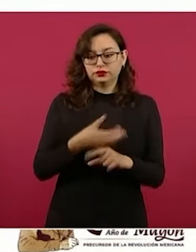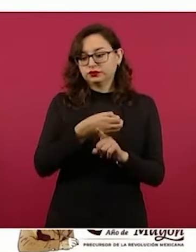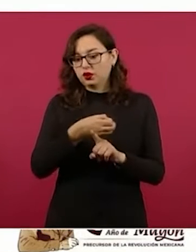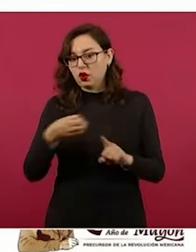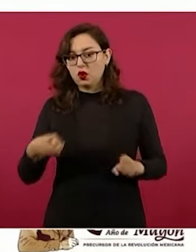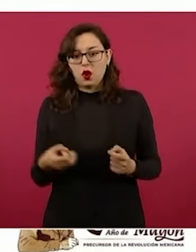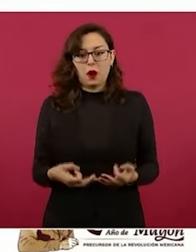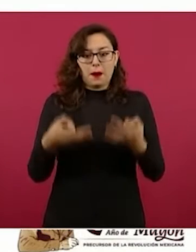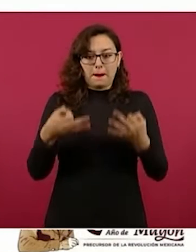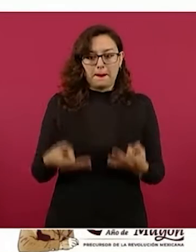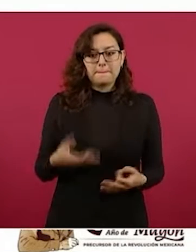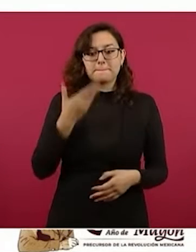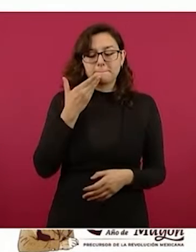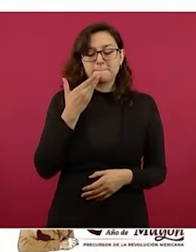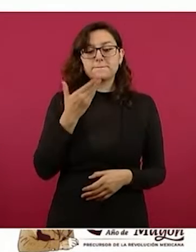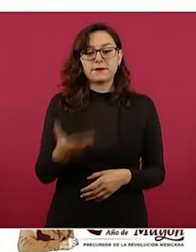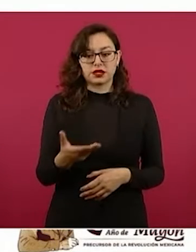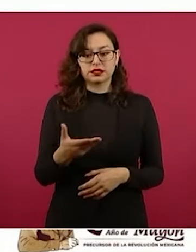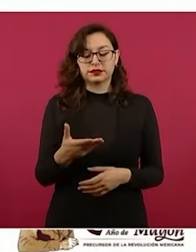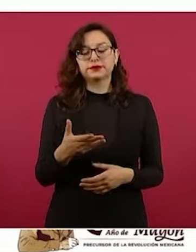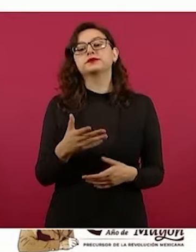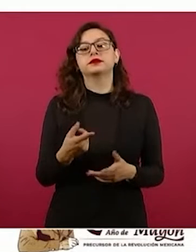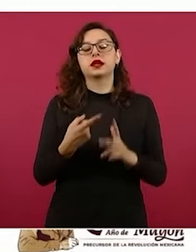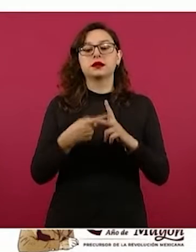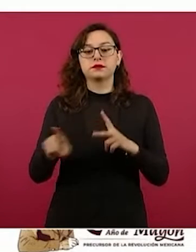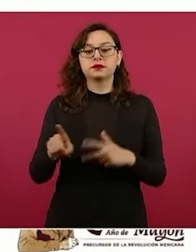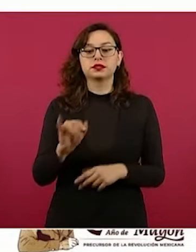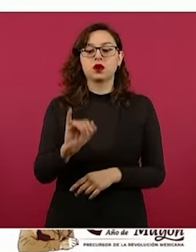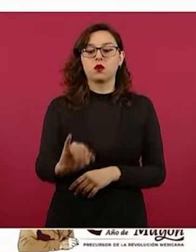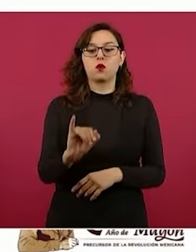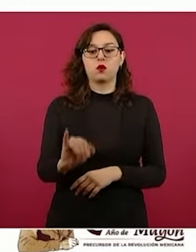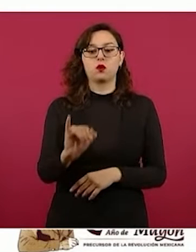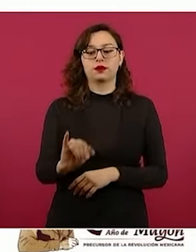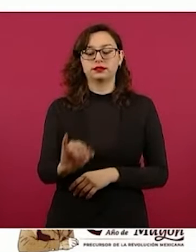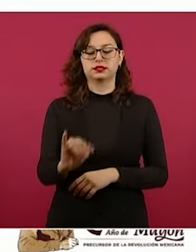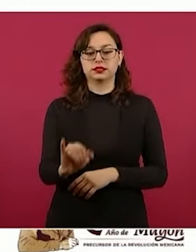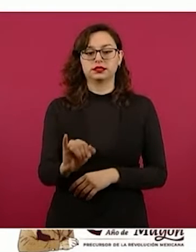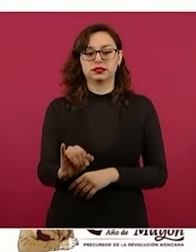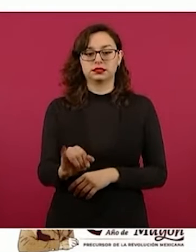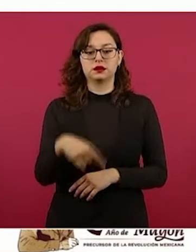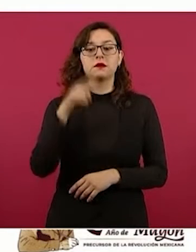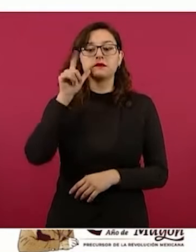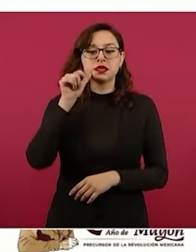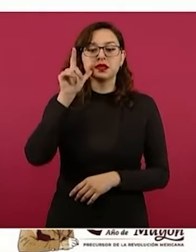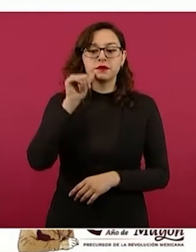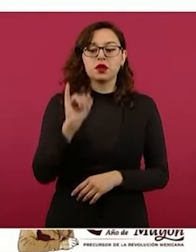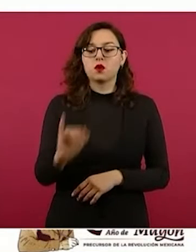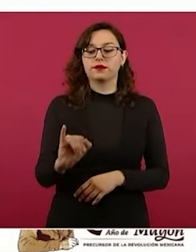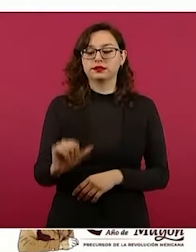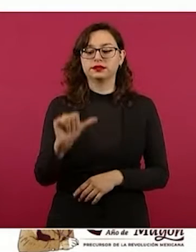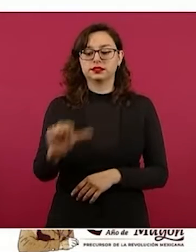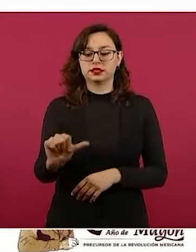operativos municipales. Y el registro se abre a partir de este jueves pasado mañana, este jueves 16